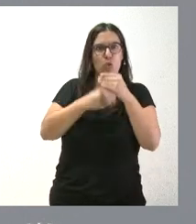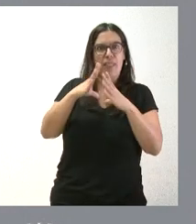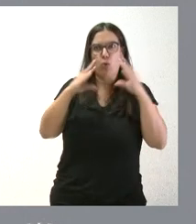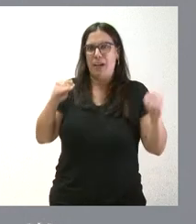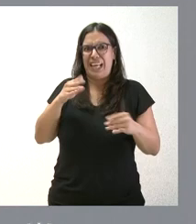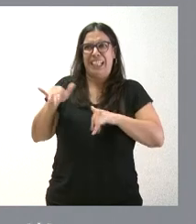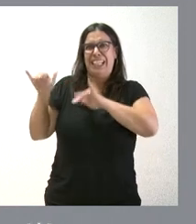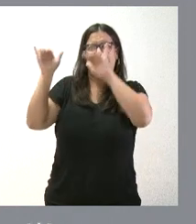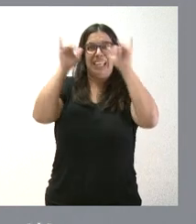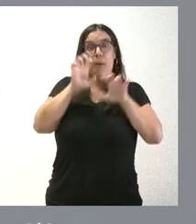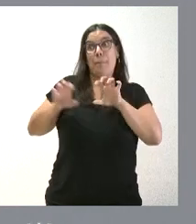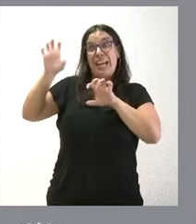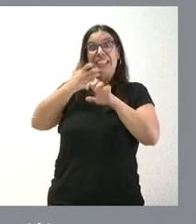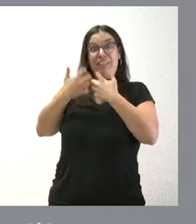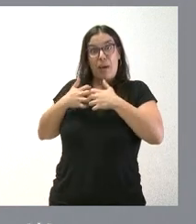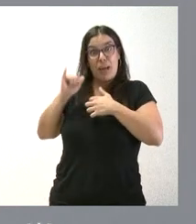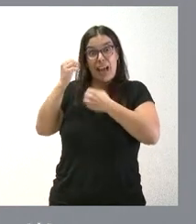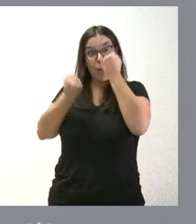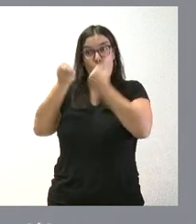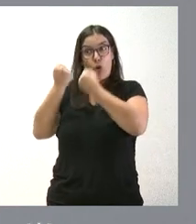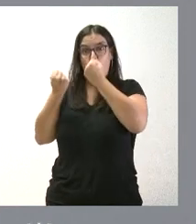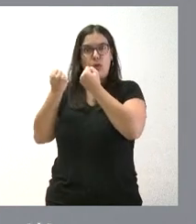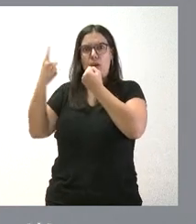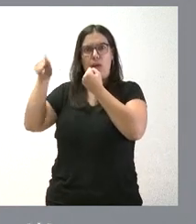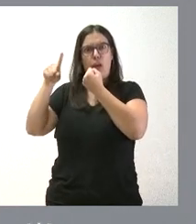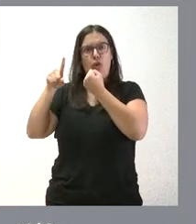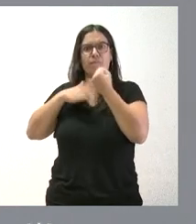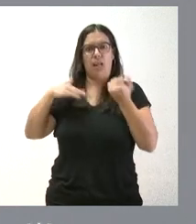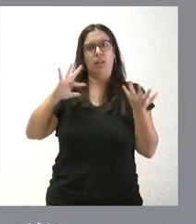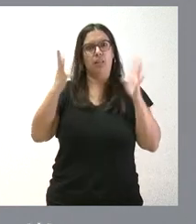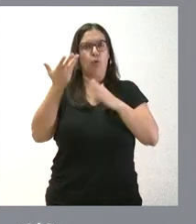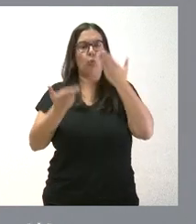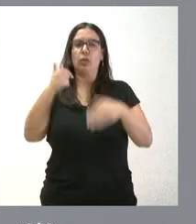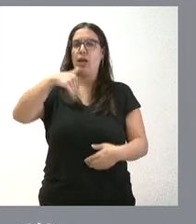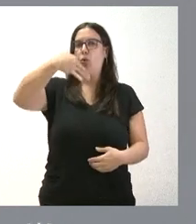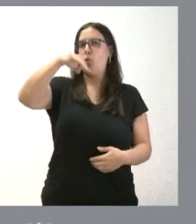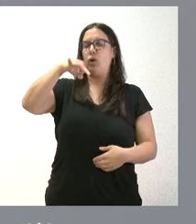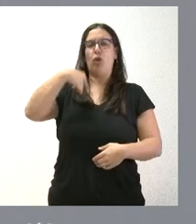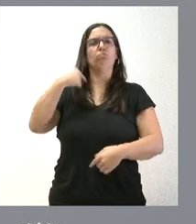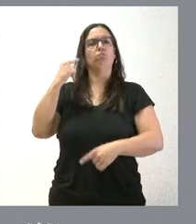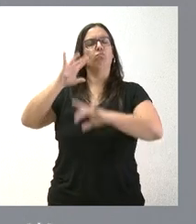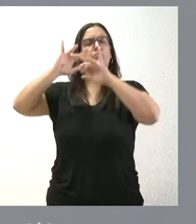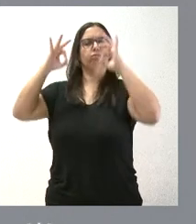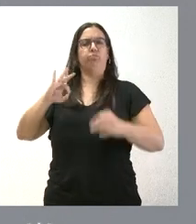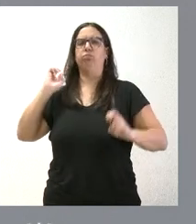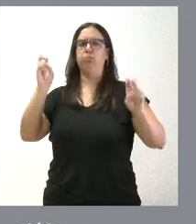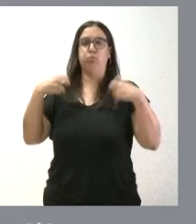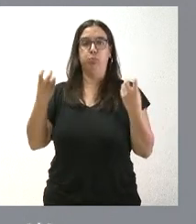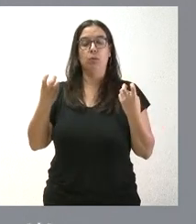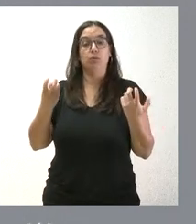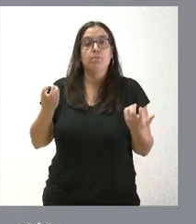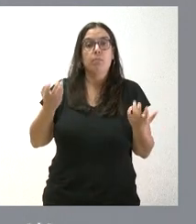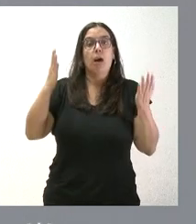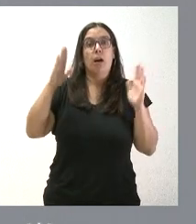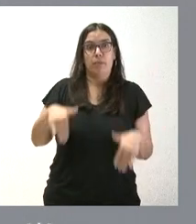de los países europeos productores de automóviles, que estaban claramente a favor de una transición más justa. Aquí nos planteamos nosotros que esta transición fuera más justa y,